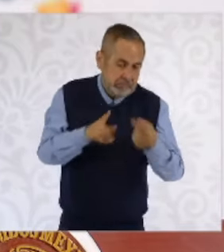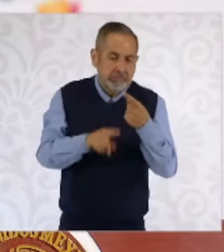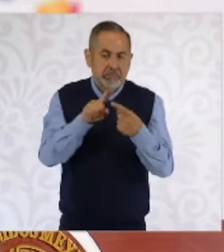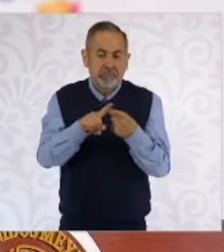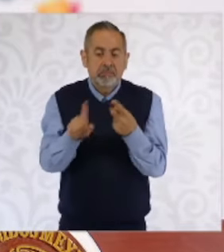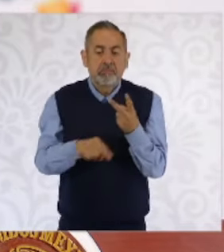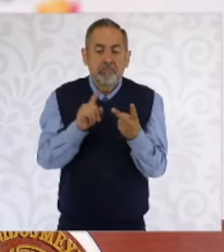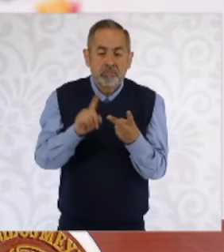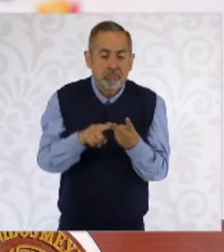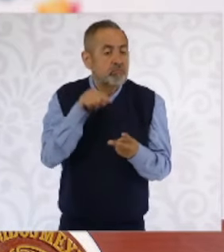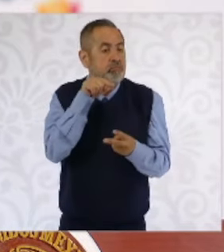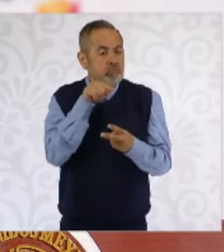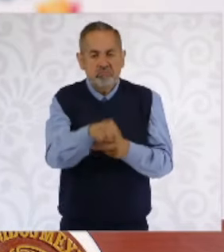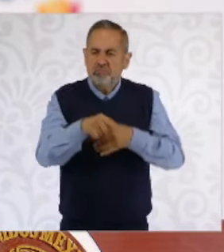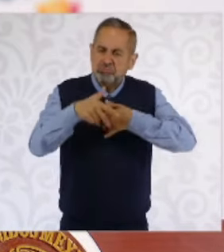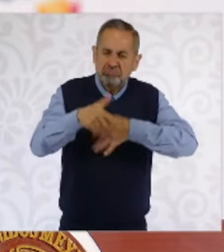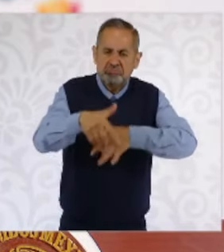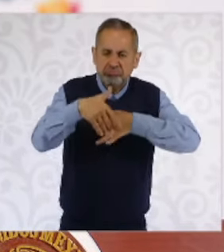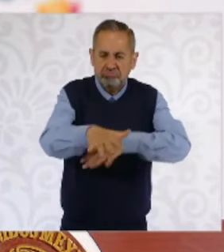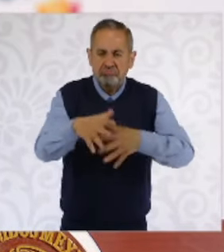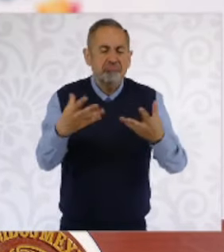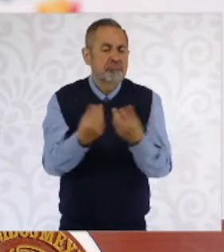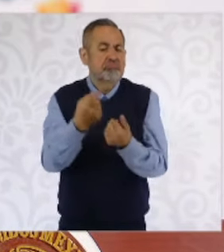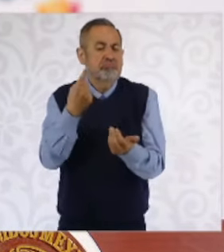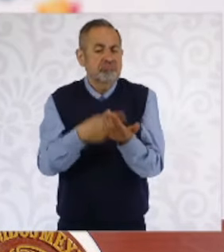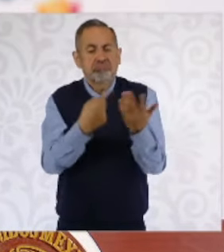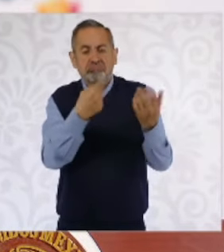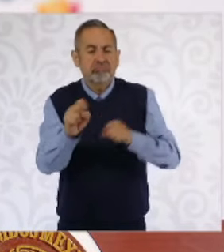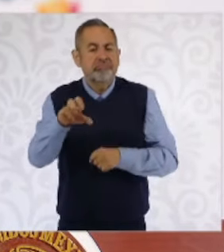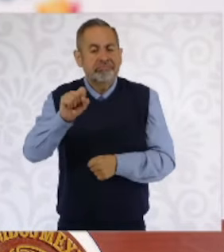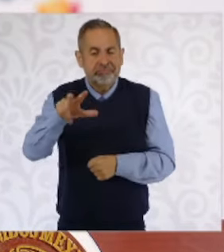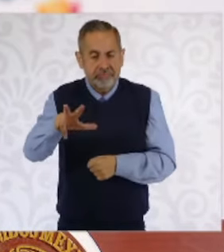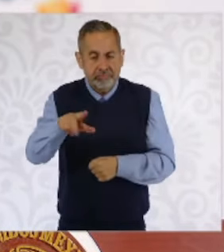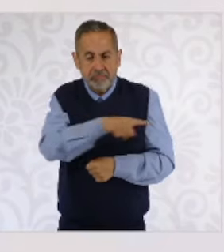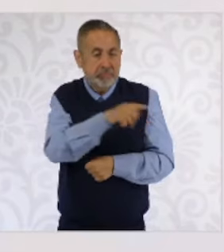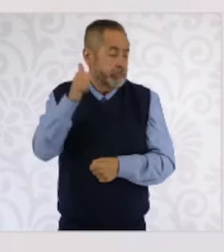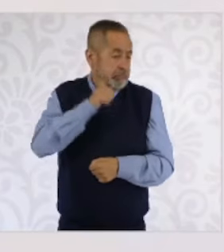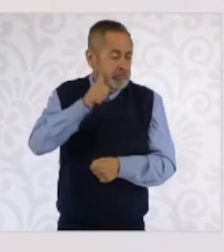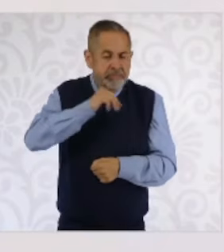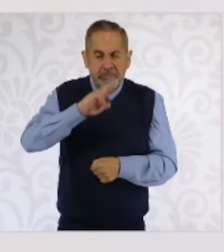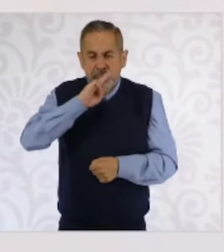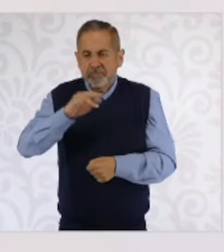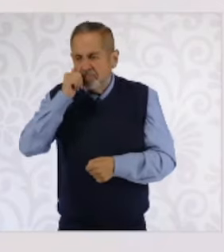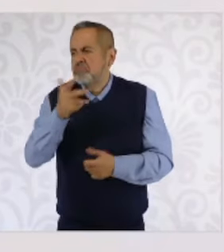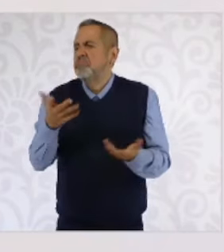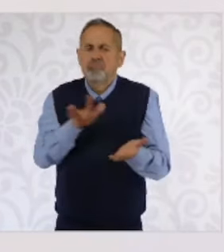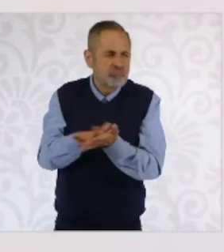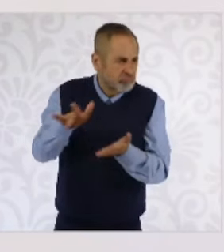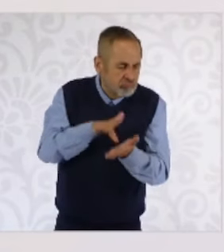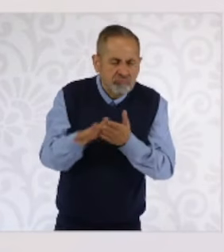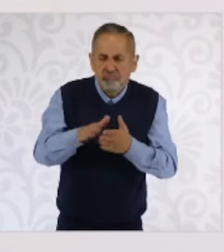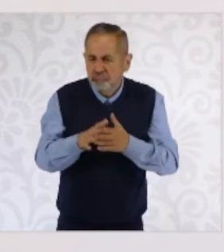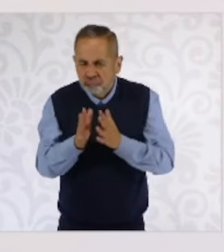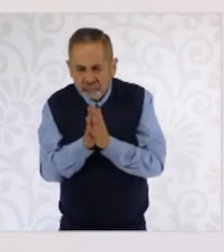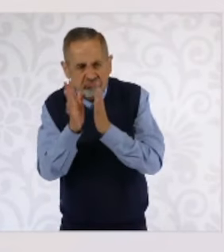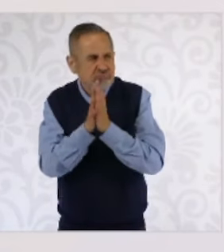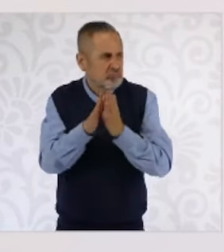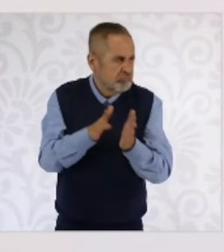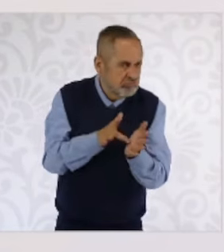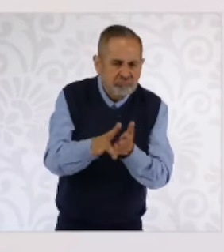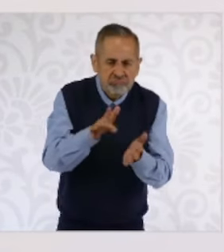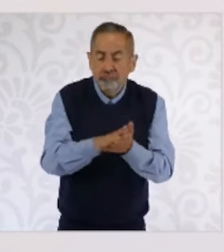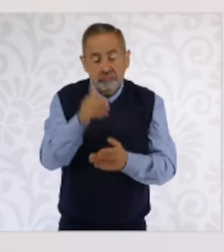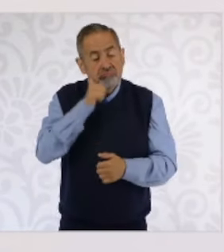por participar en movimientos sociales, porque siempre fue muy participativa en la universidad.